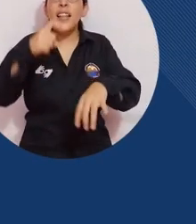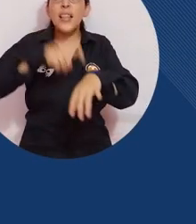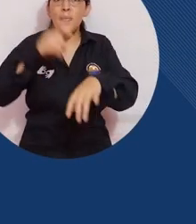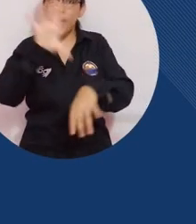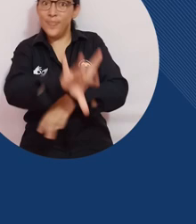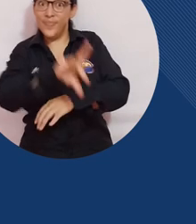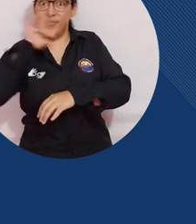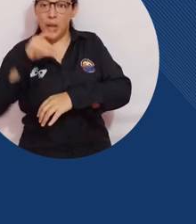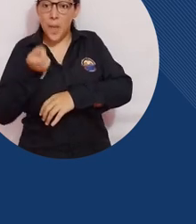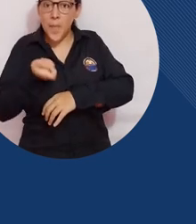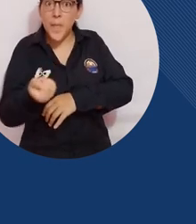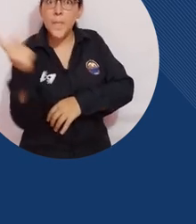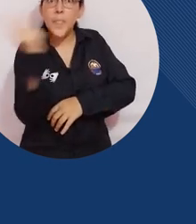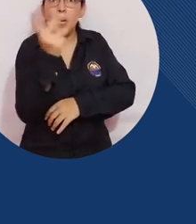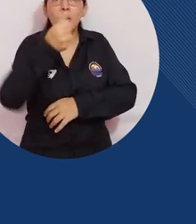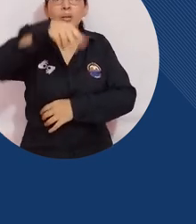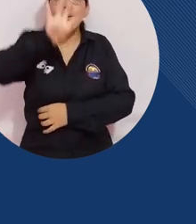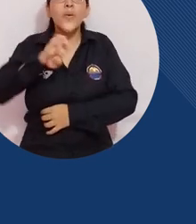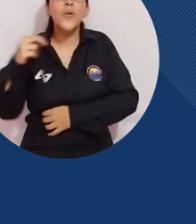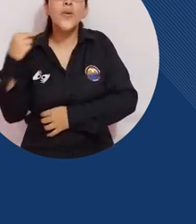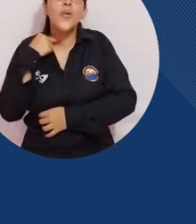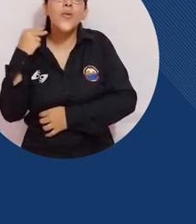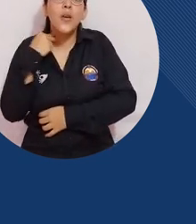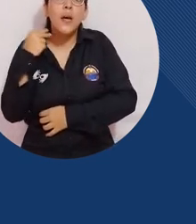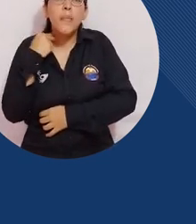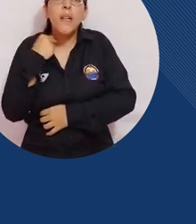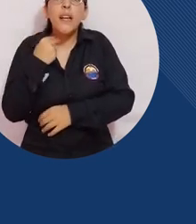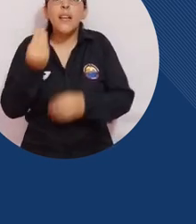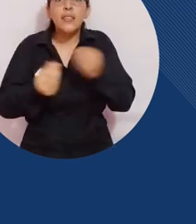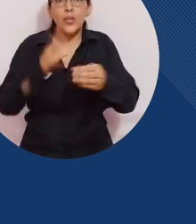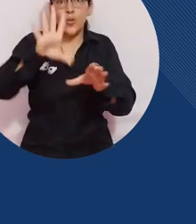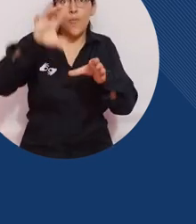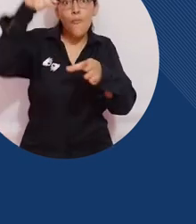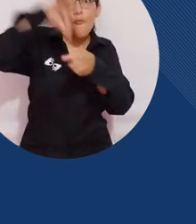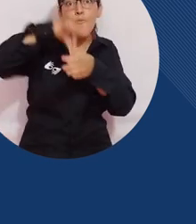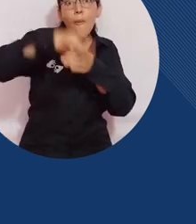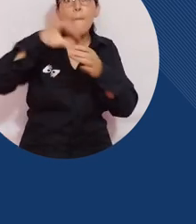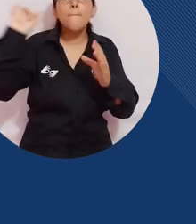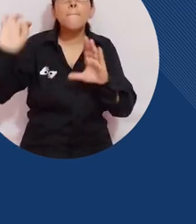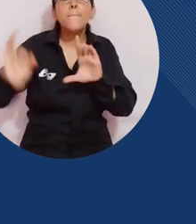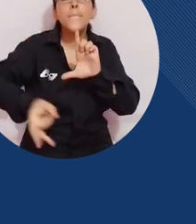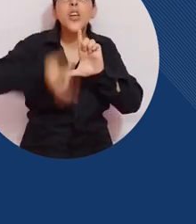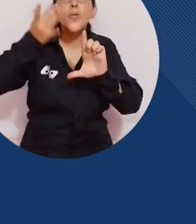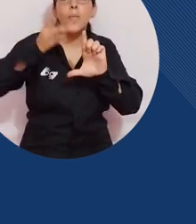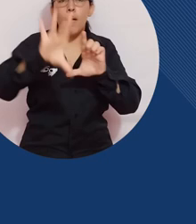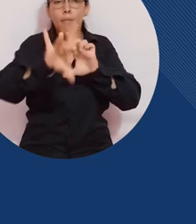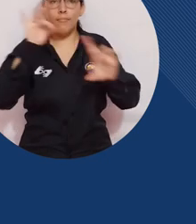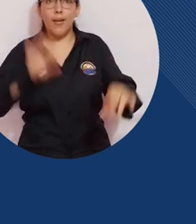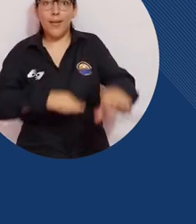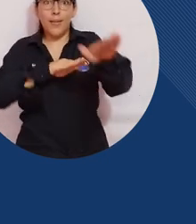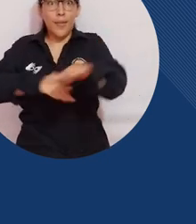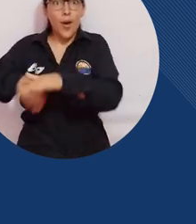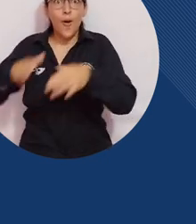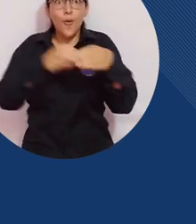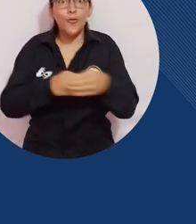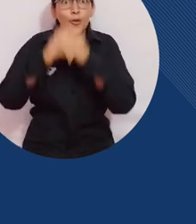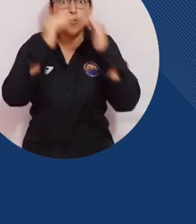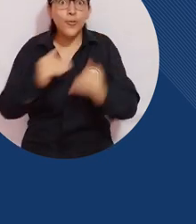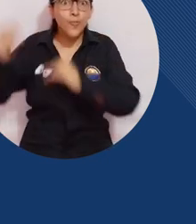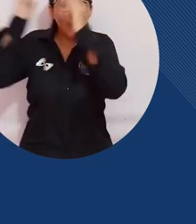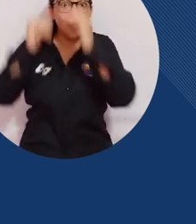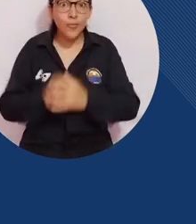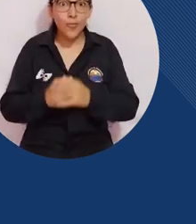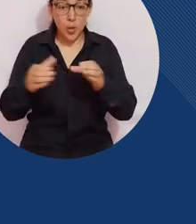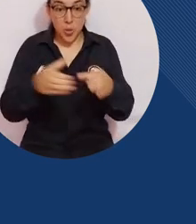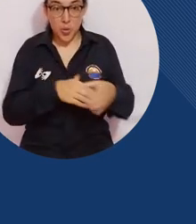momento de elegir este viernes 19 de noviembre se desarrolla la votación virtual para la elección de representantes ante el